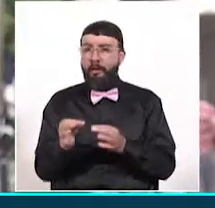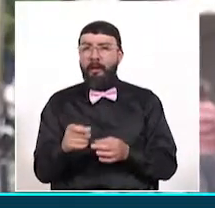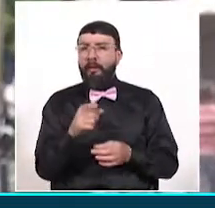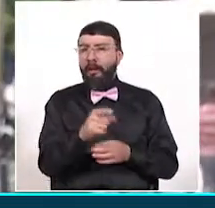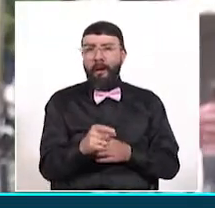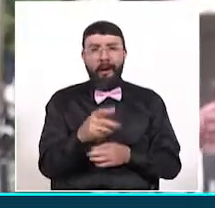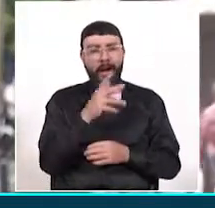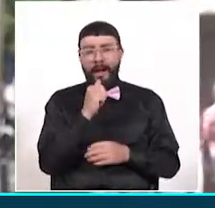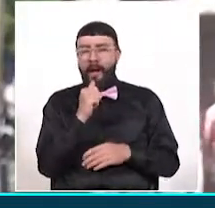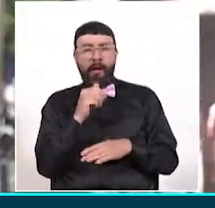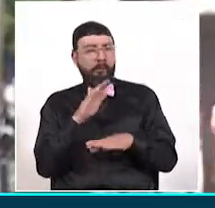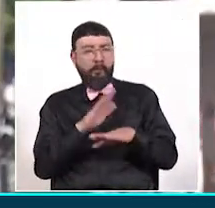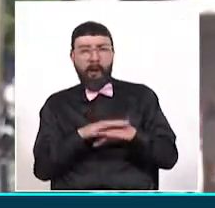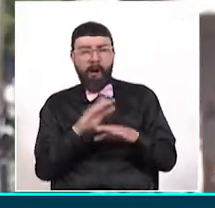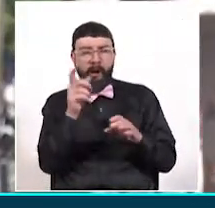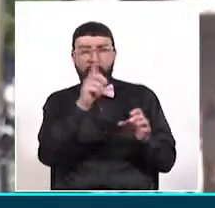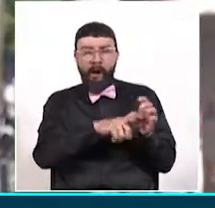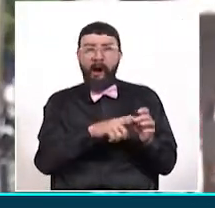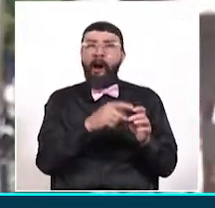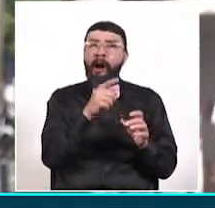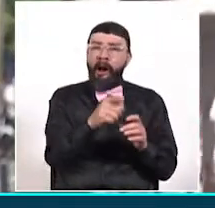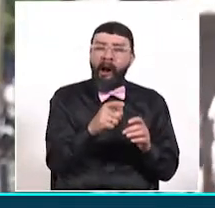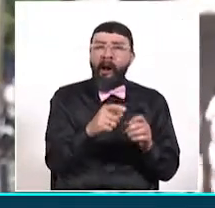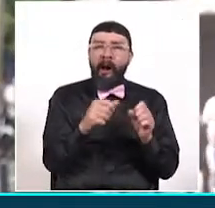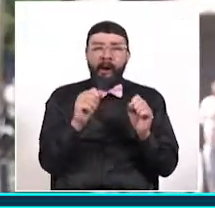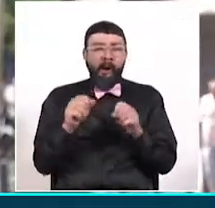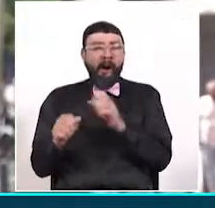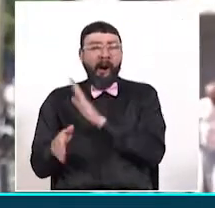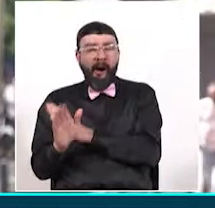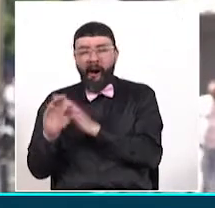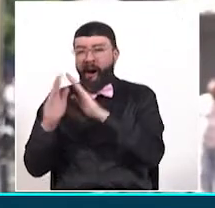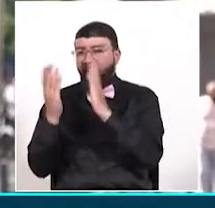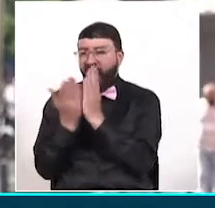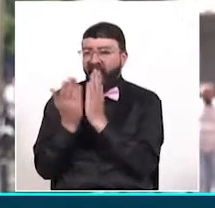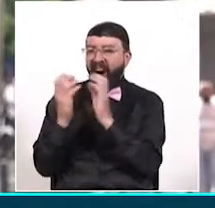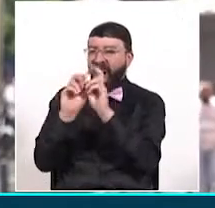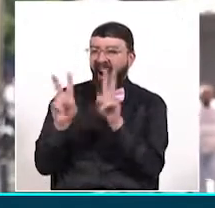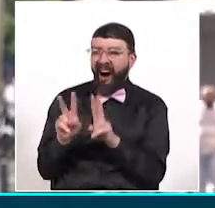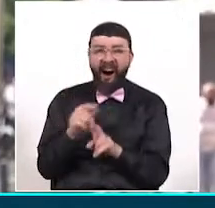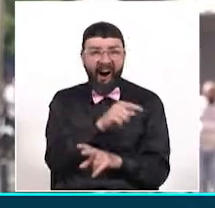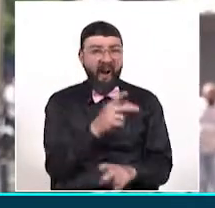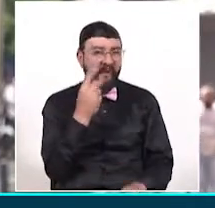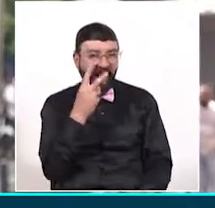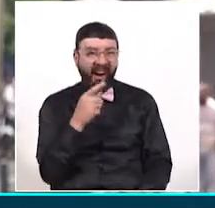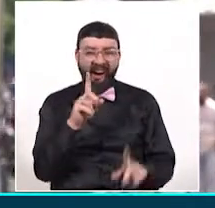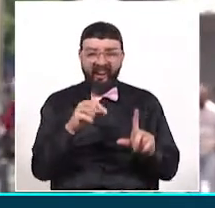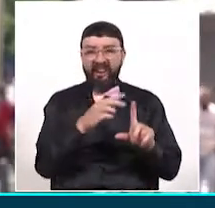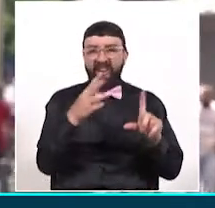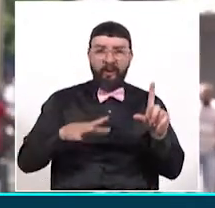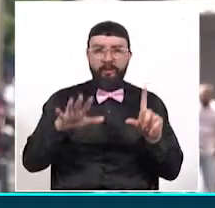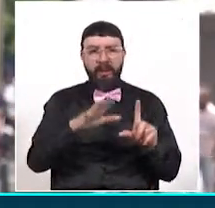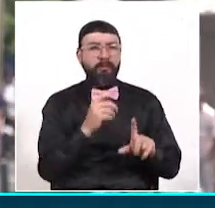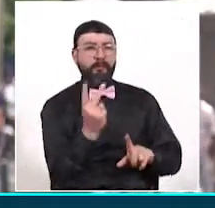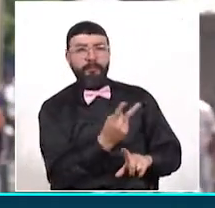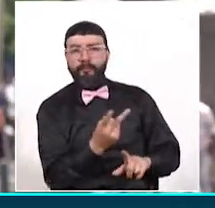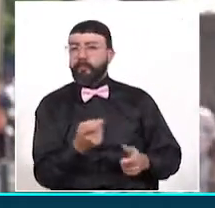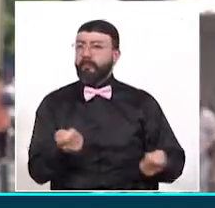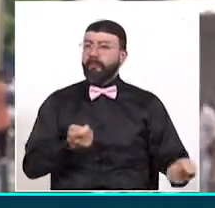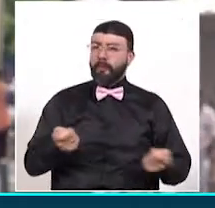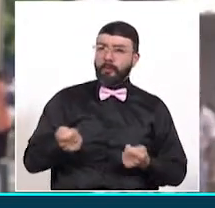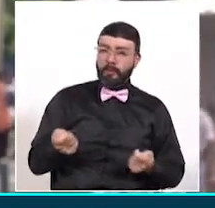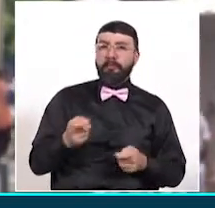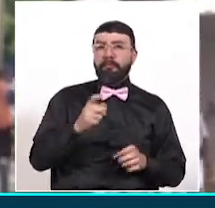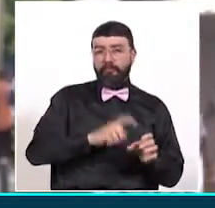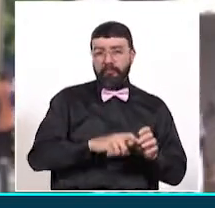modelo de alternancia y continúan en la virtualidad. Por ahora, únicamente Pereira y Dos Quebradas son quienes están manejando este modelo.